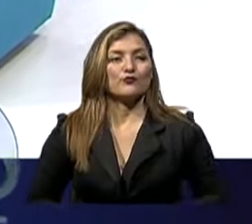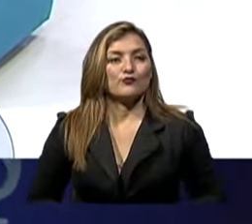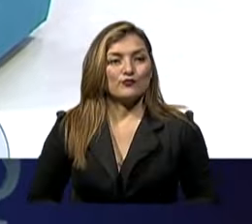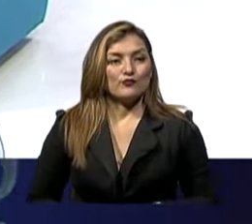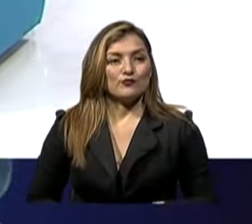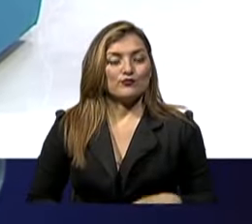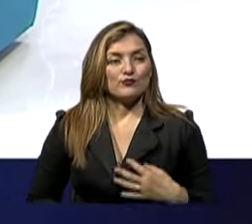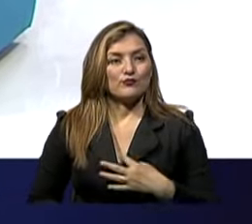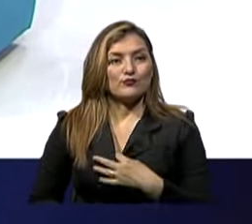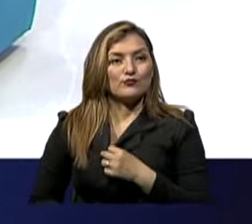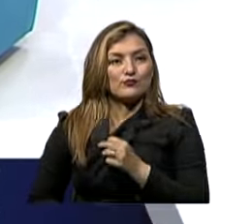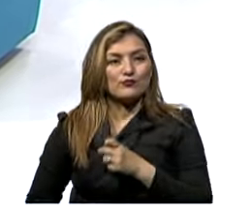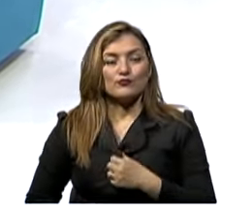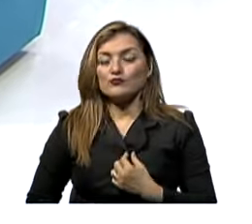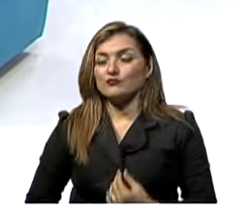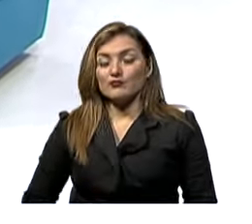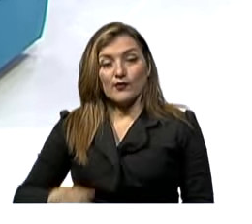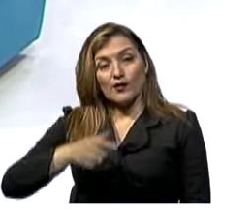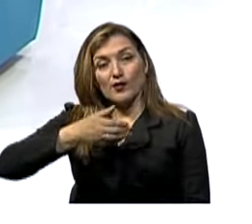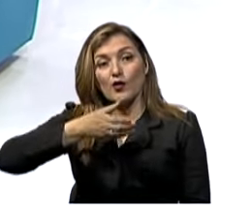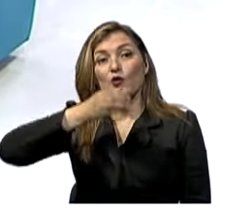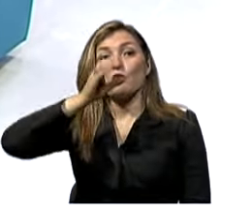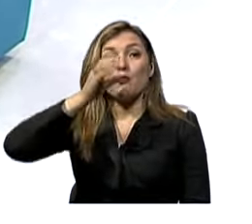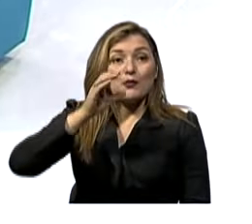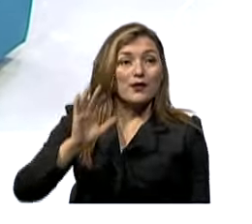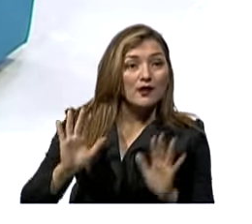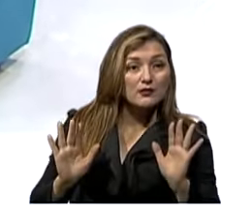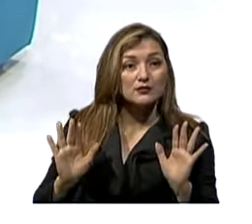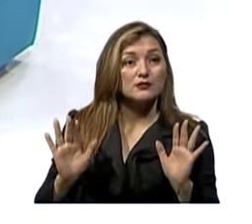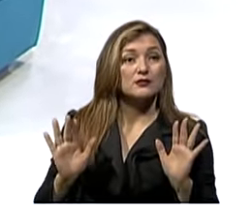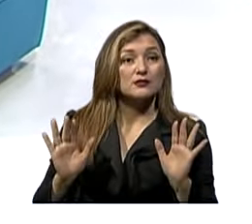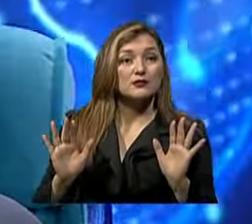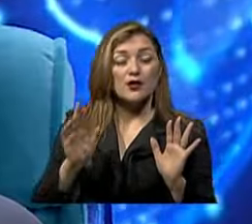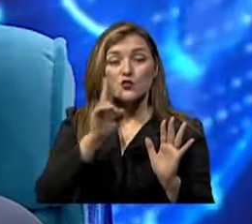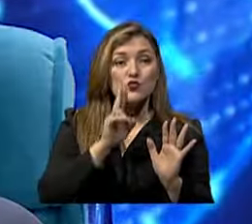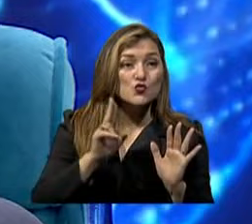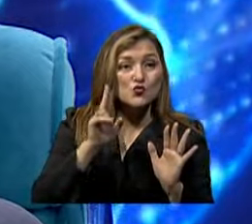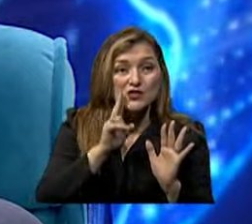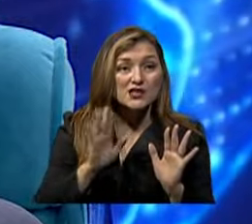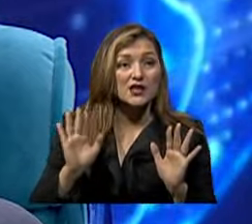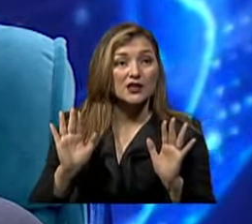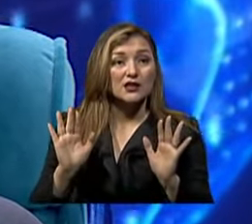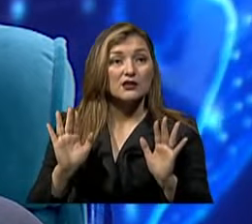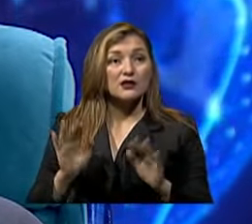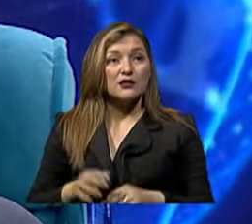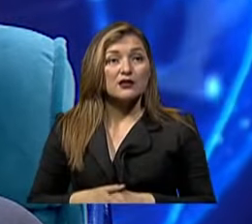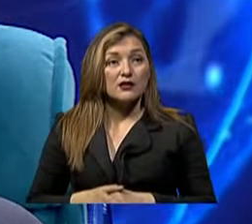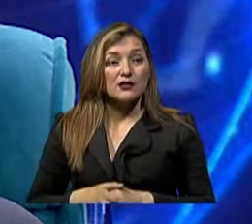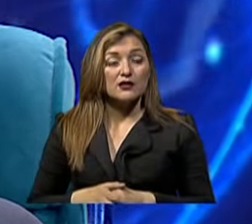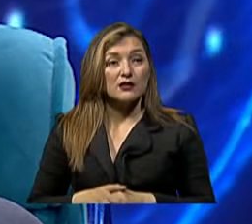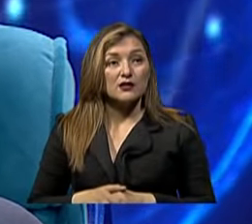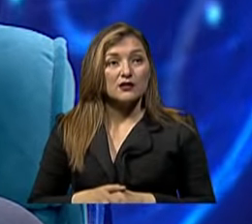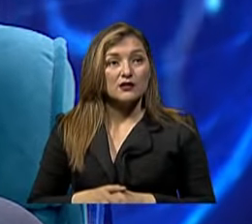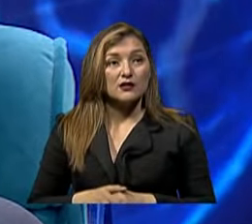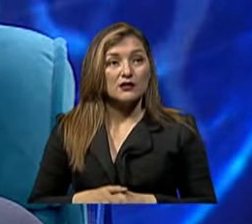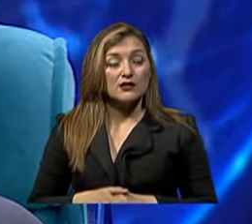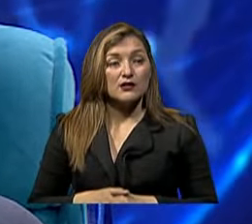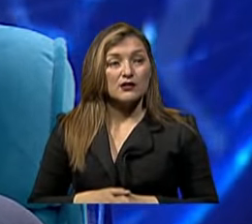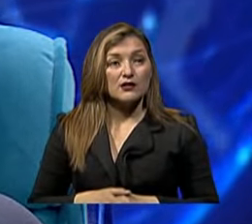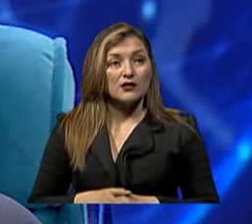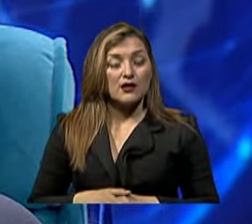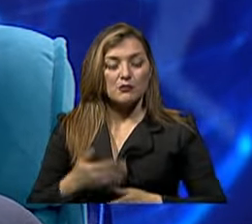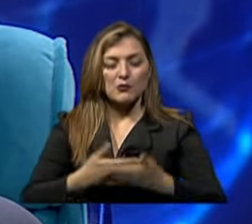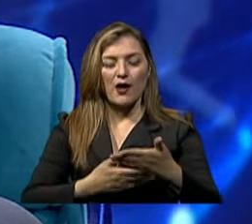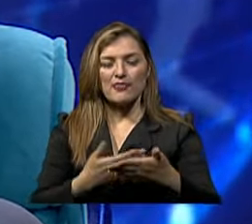No sé Las bebidas Carbonatadas Con azúcar Sabemos que son Proscritas El término sanitario Pero